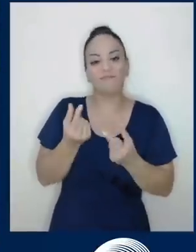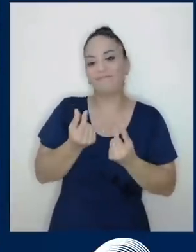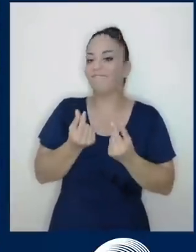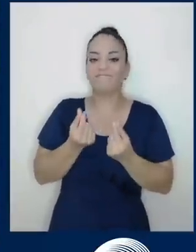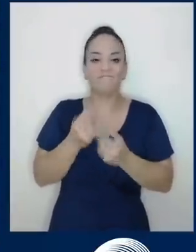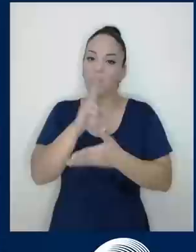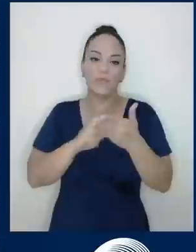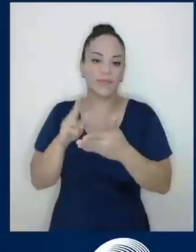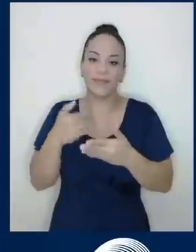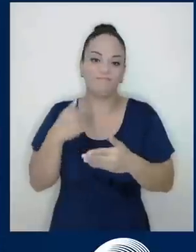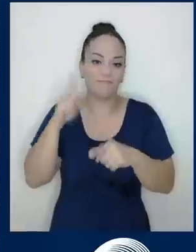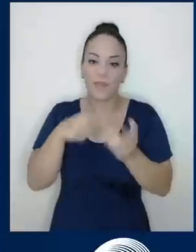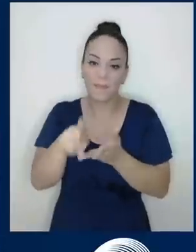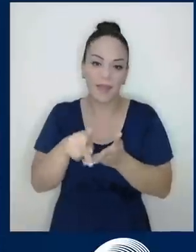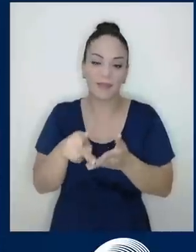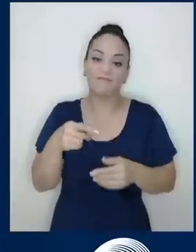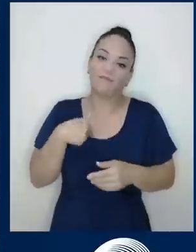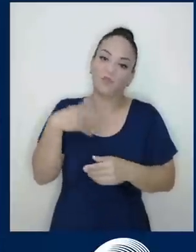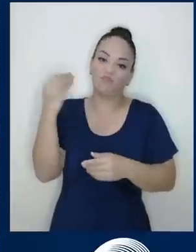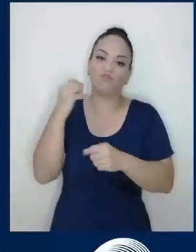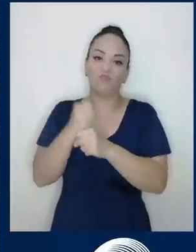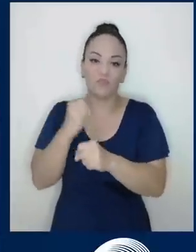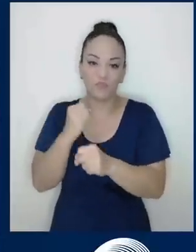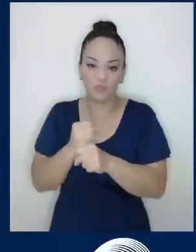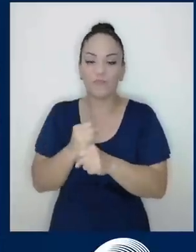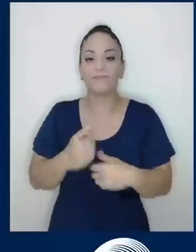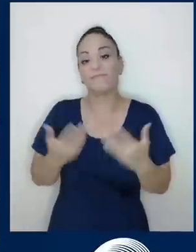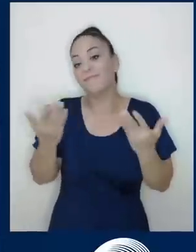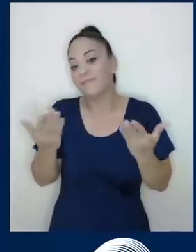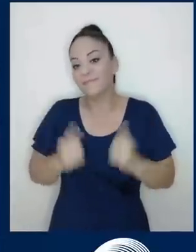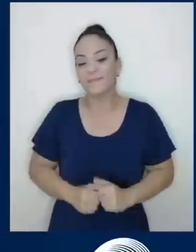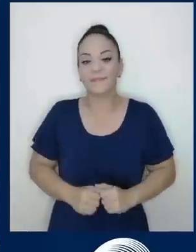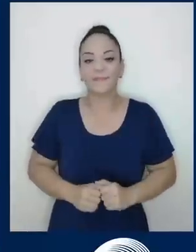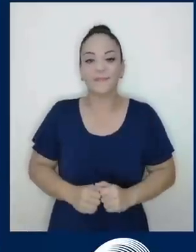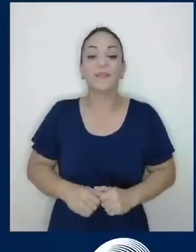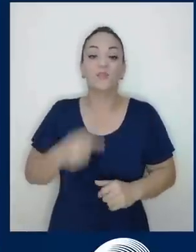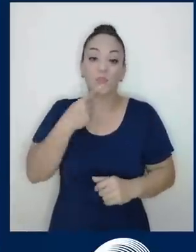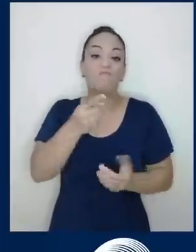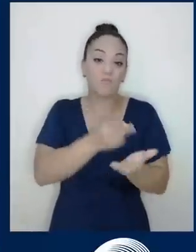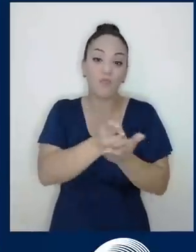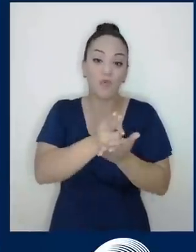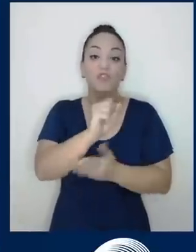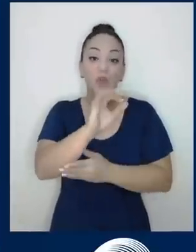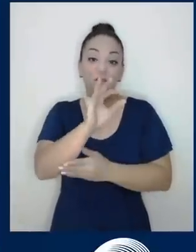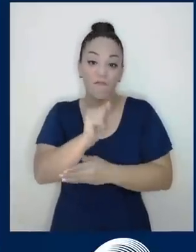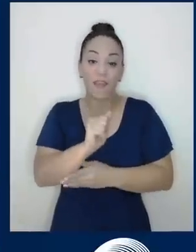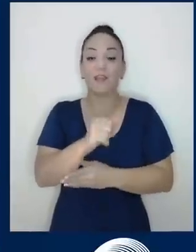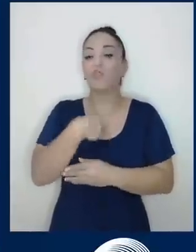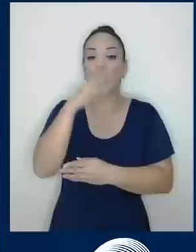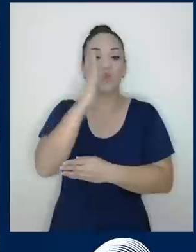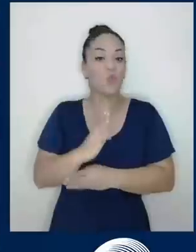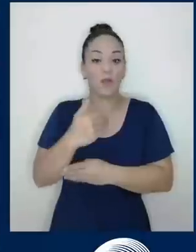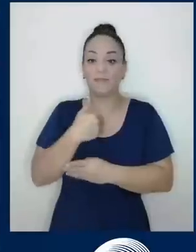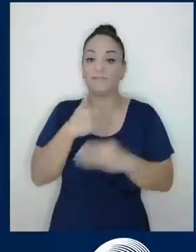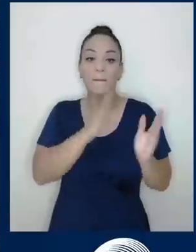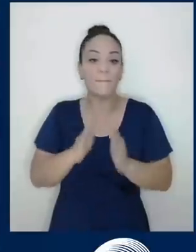No había con qué. Me puse a trabajar, etcétera. Y yo le voy a ser franco y yo, Sofía, yo nunca tuve un plan así de